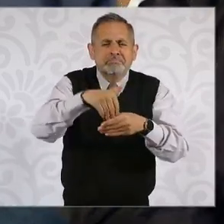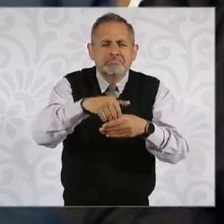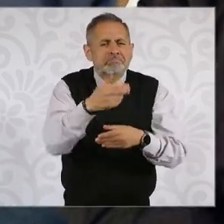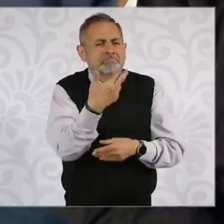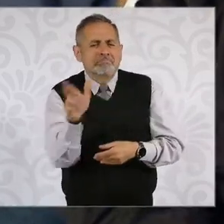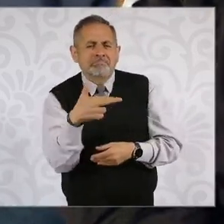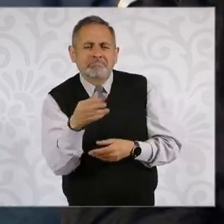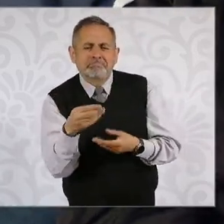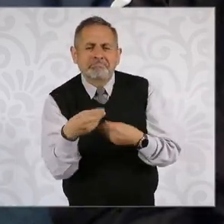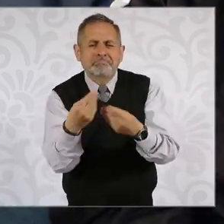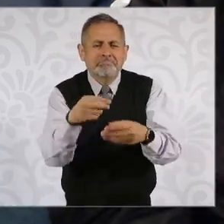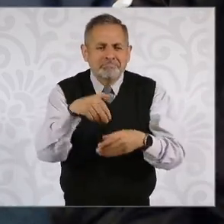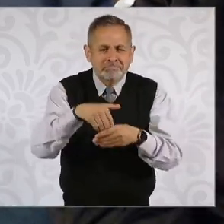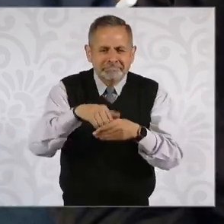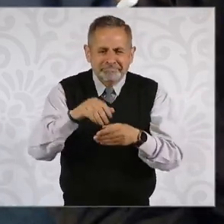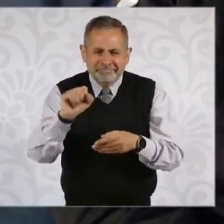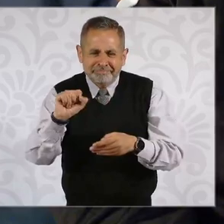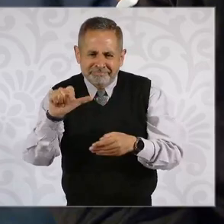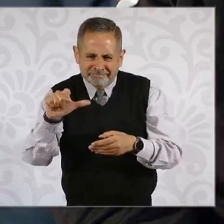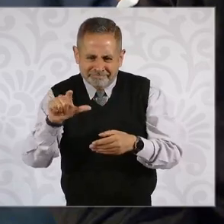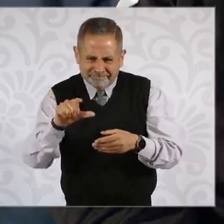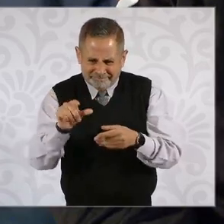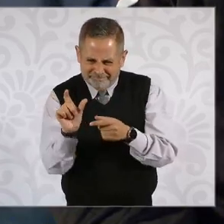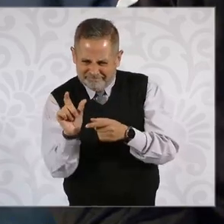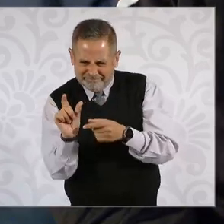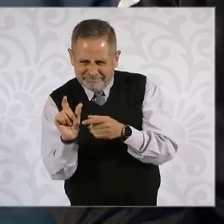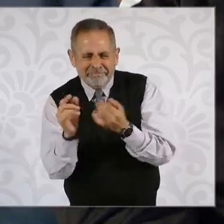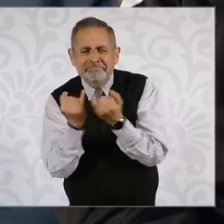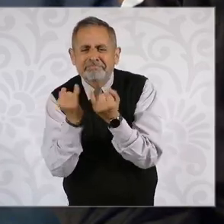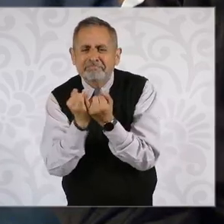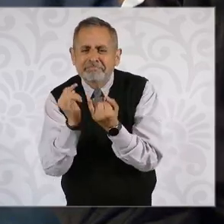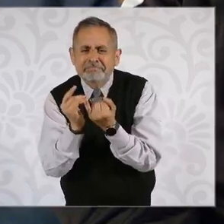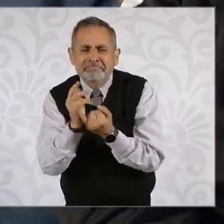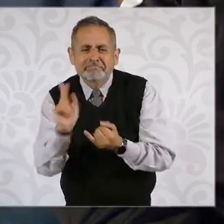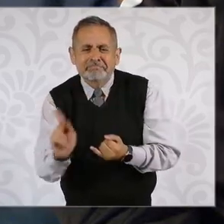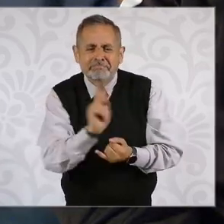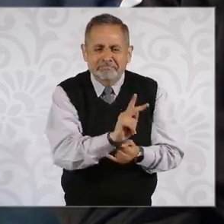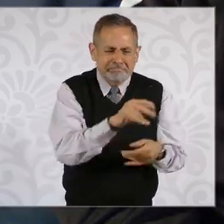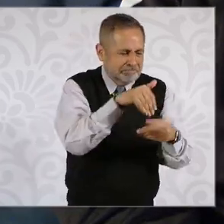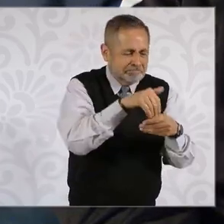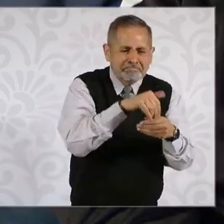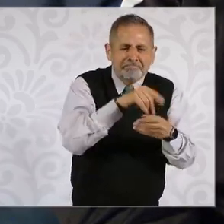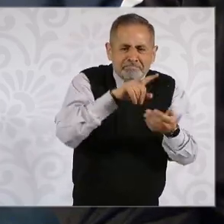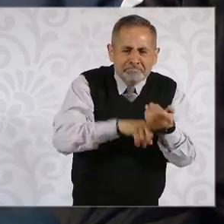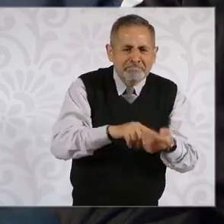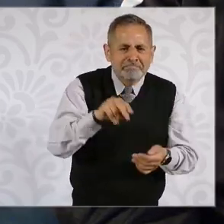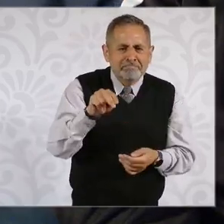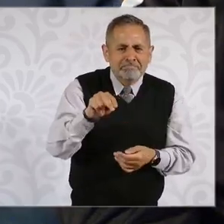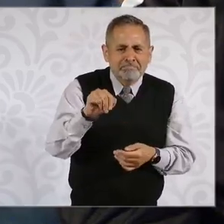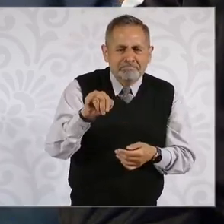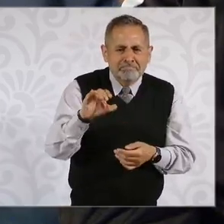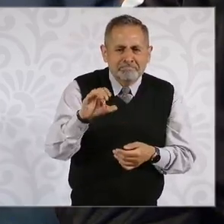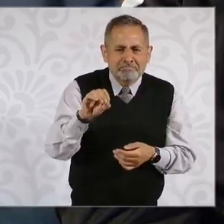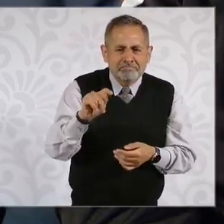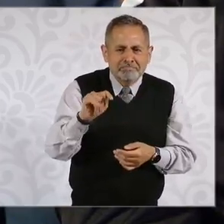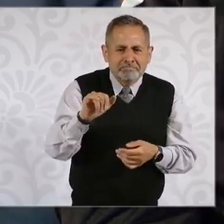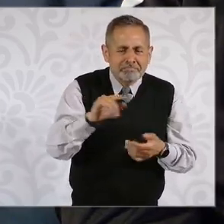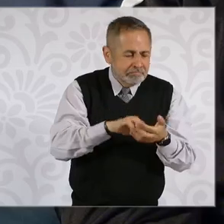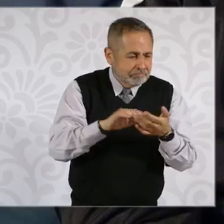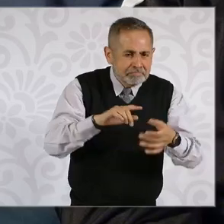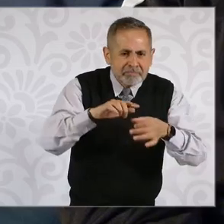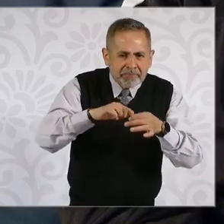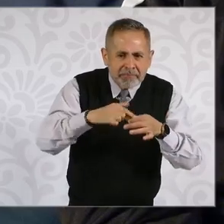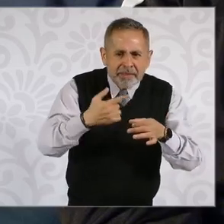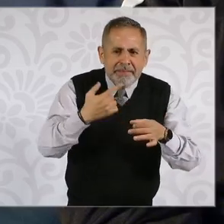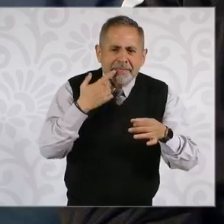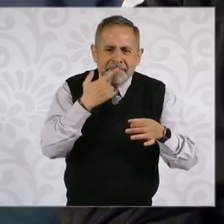restaurantes que contienen sal, más o menos algo así. Y los jóvenes la utilizan con el dedo, se la